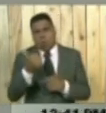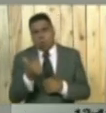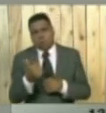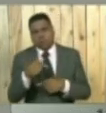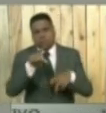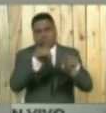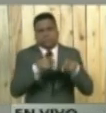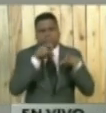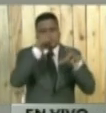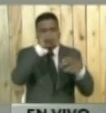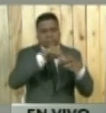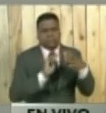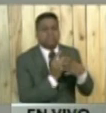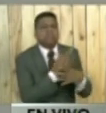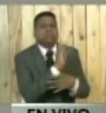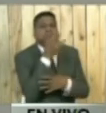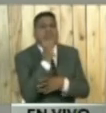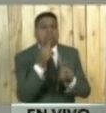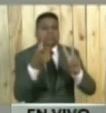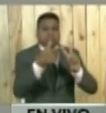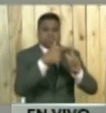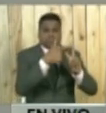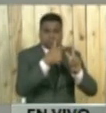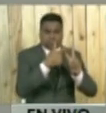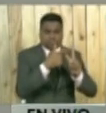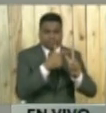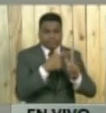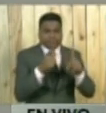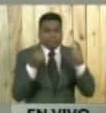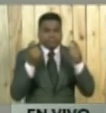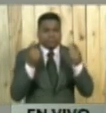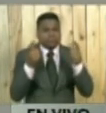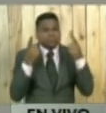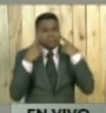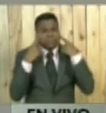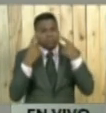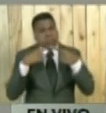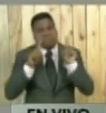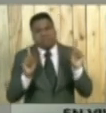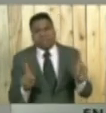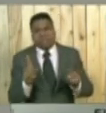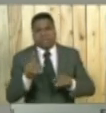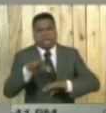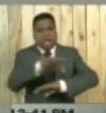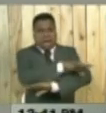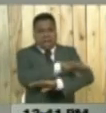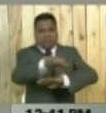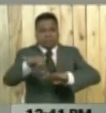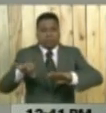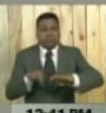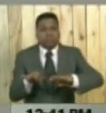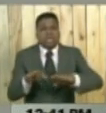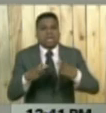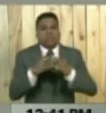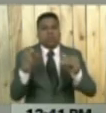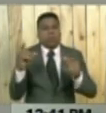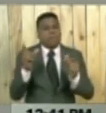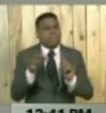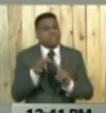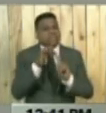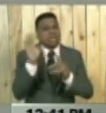también que tiene otro sistema de atención, sobre todo en la frontera con la República de Colombia, las organizaciones